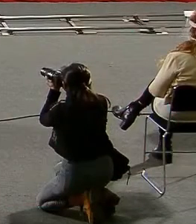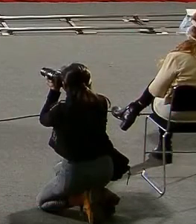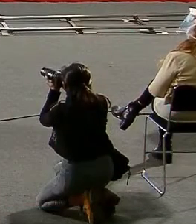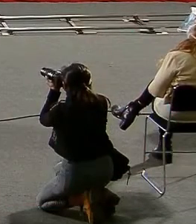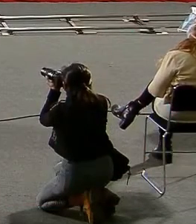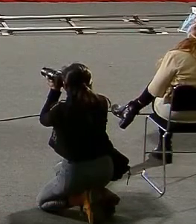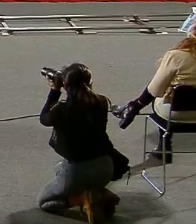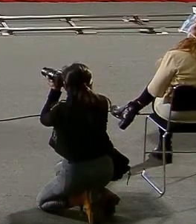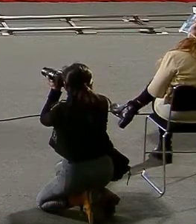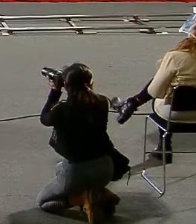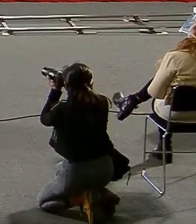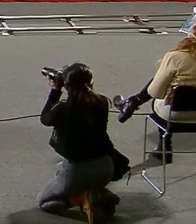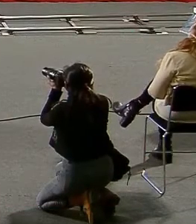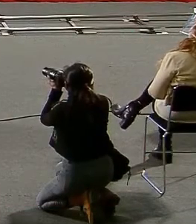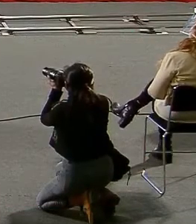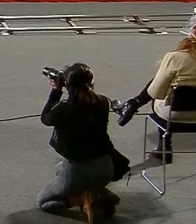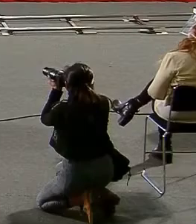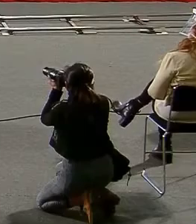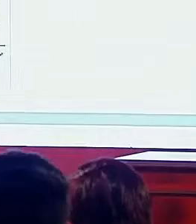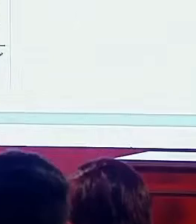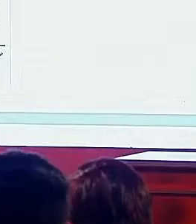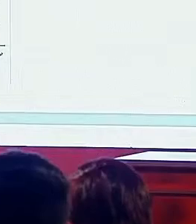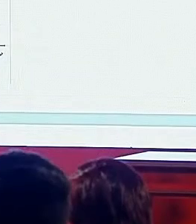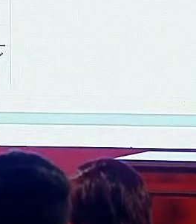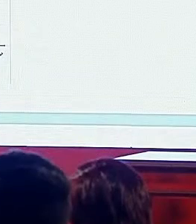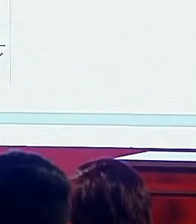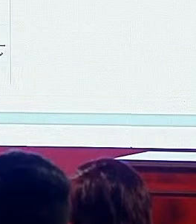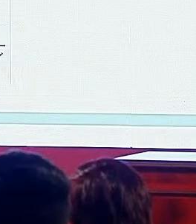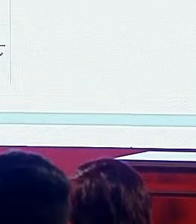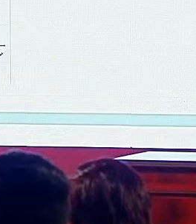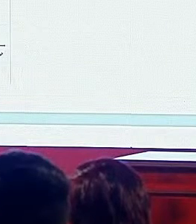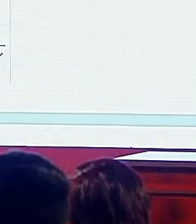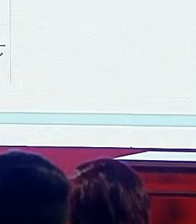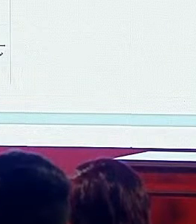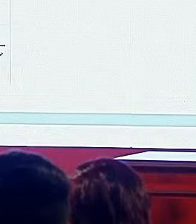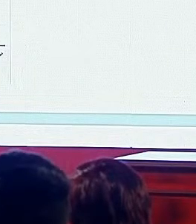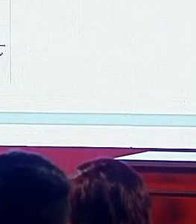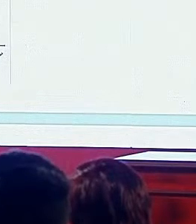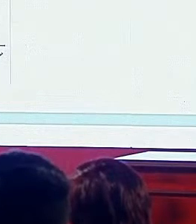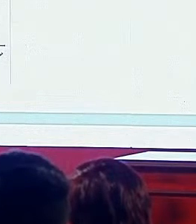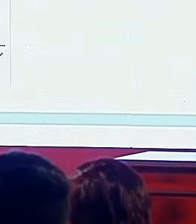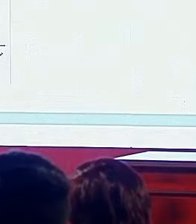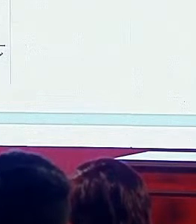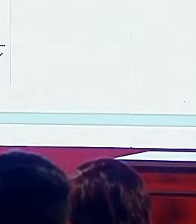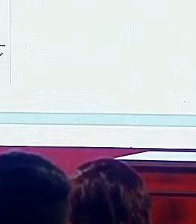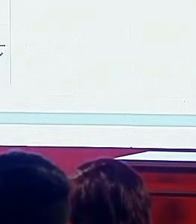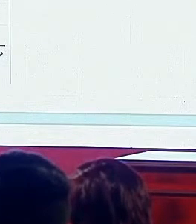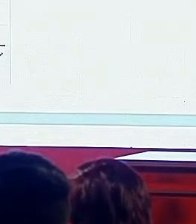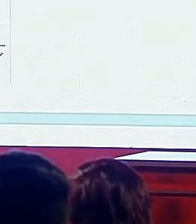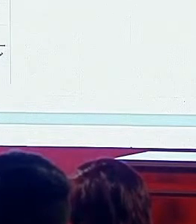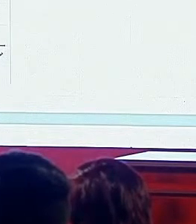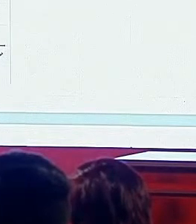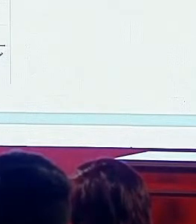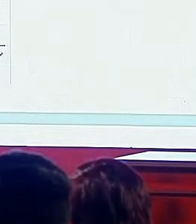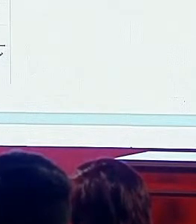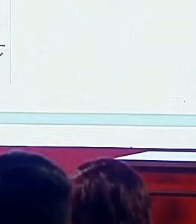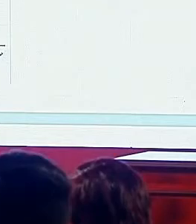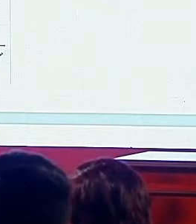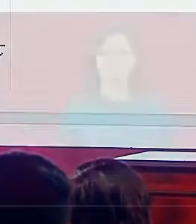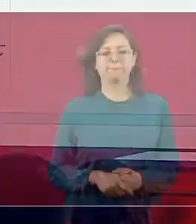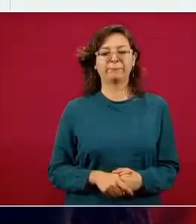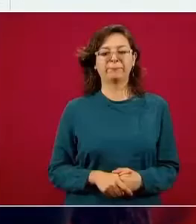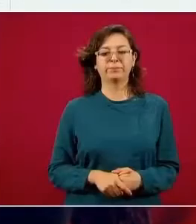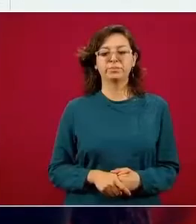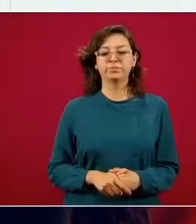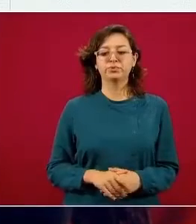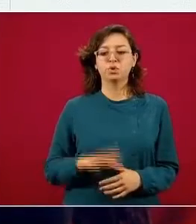la epidemia, 40% va a ser confirmado. De esto, 40% va a ser confirmado. De esto,